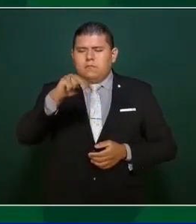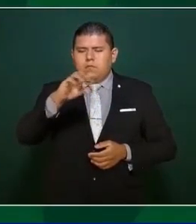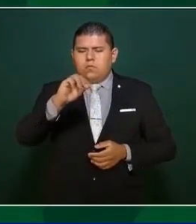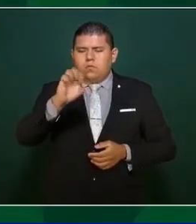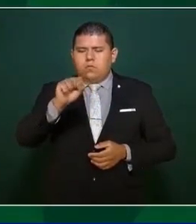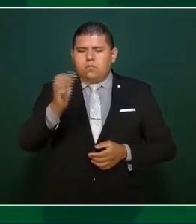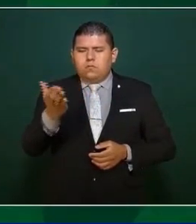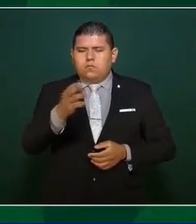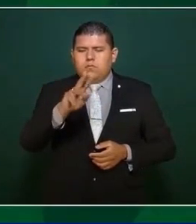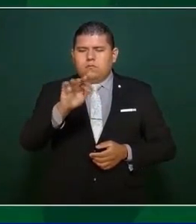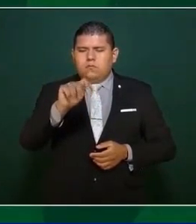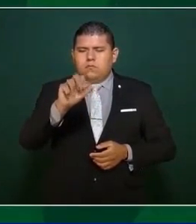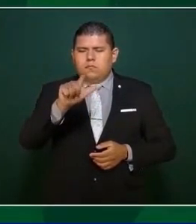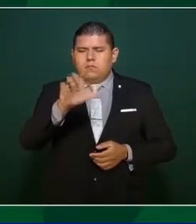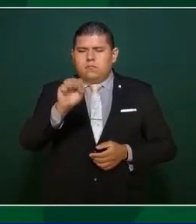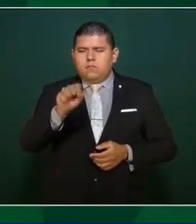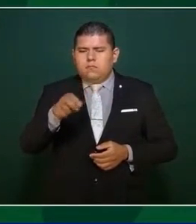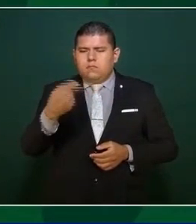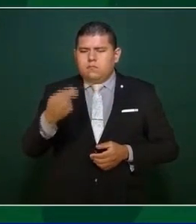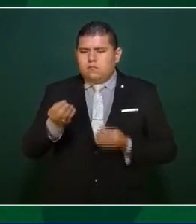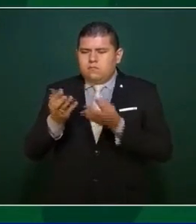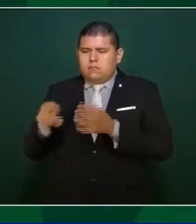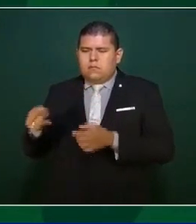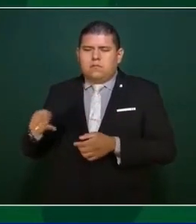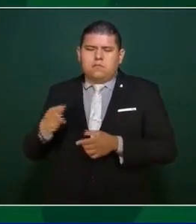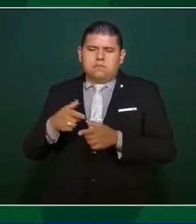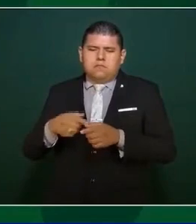Signos que siguen vivos, pues.